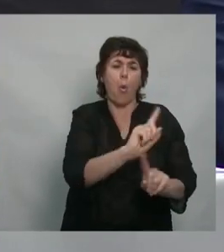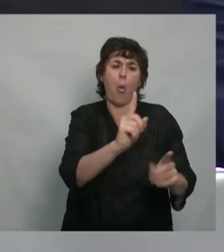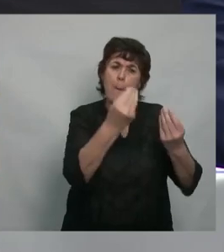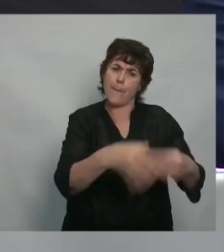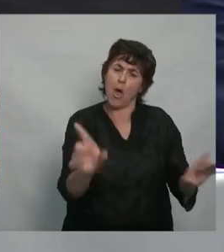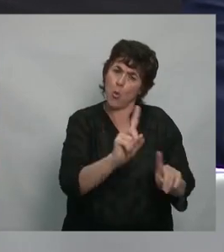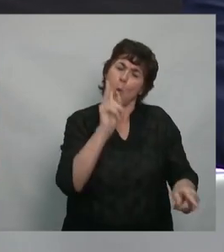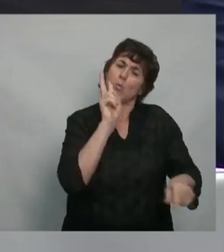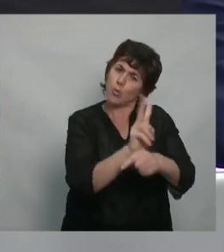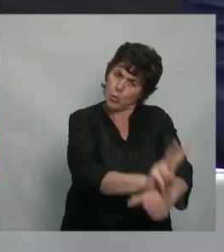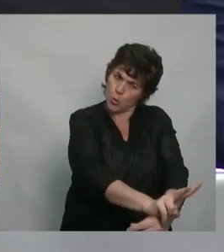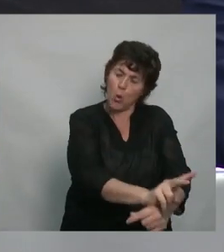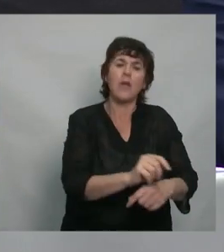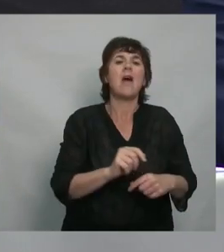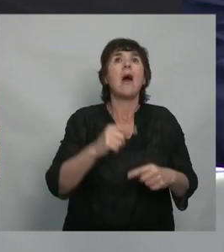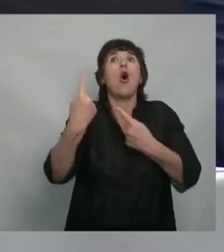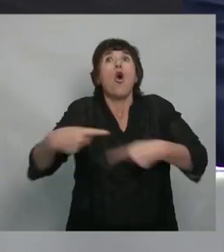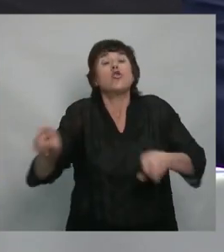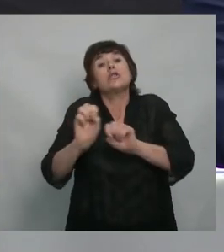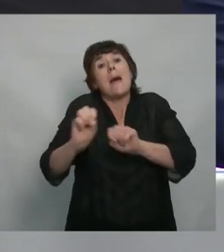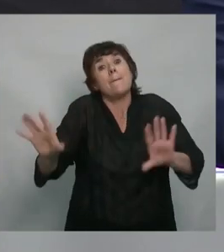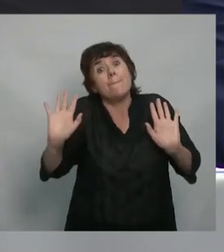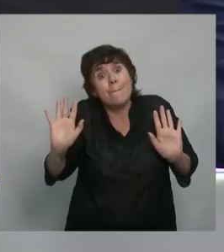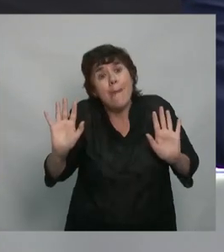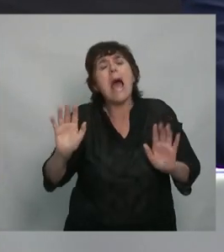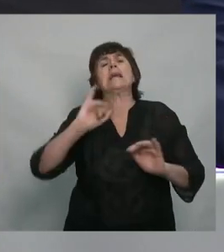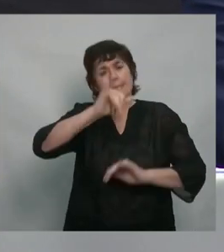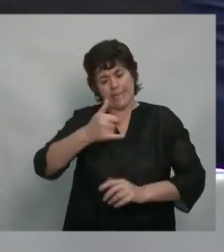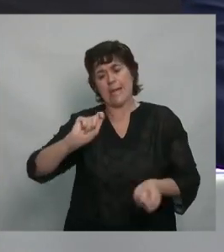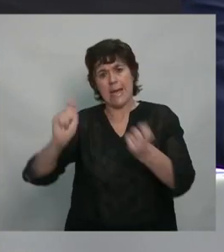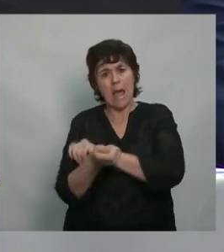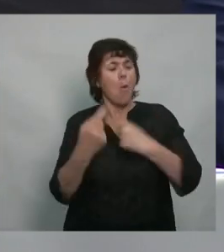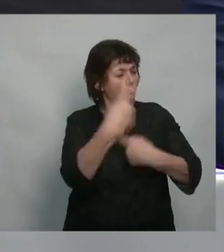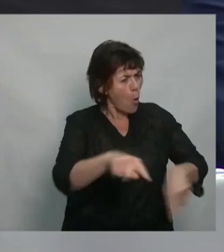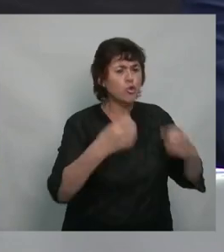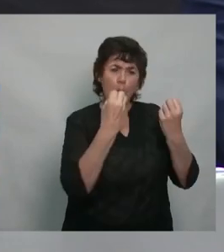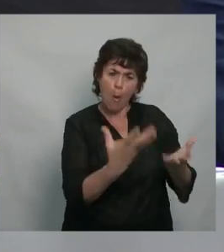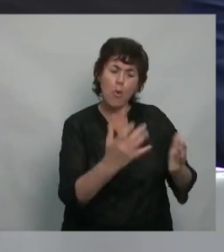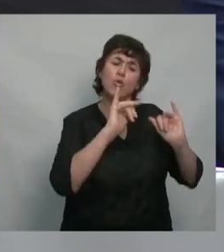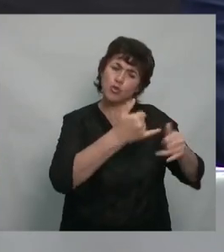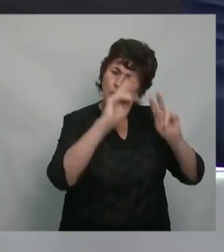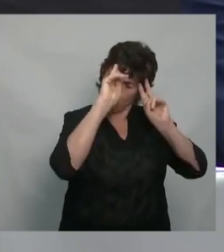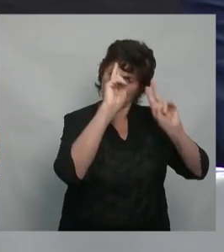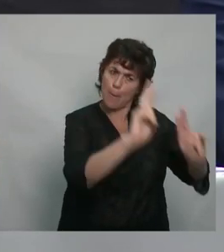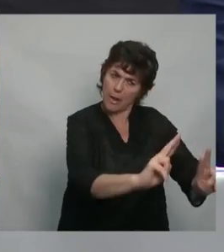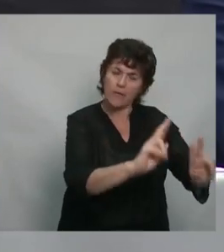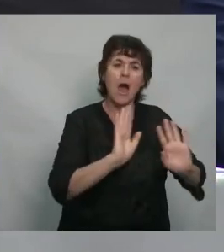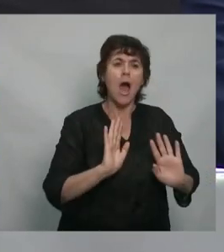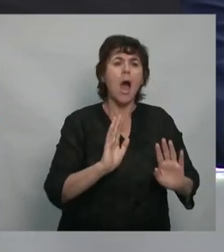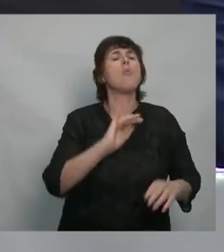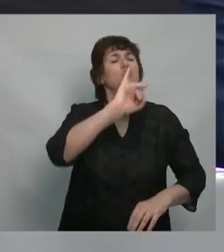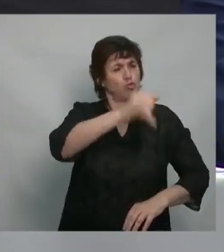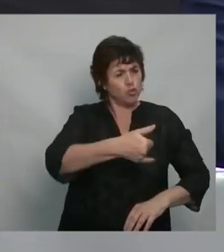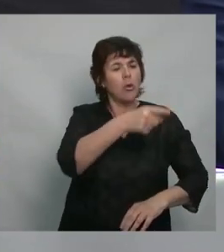cambiar lo que estaba mal y se iba a dejar lo que estaba bien. También se le aseguró a todos y cada uno de los